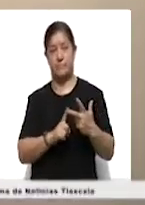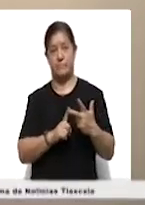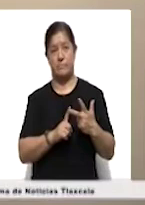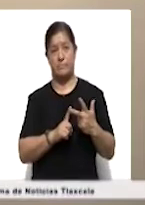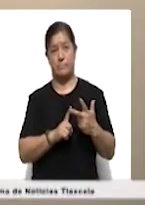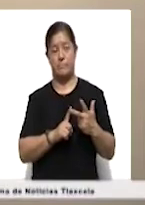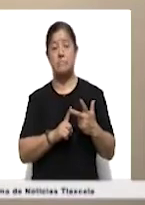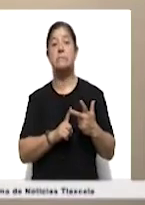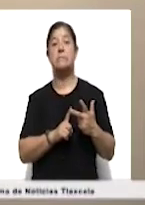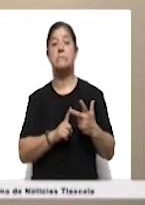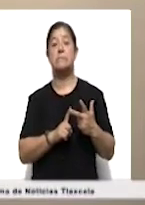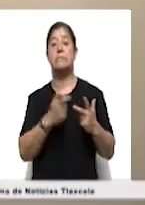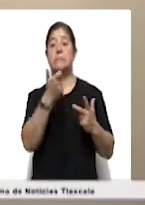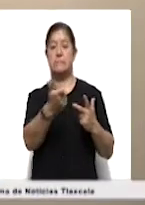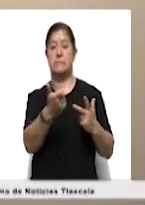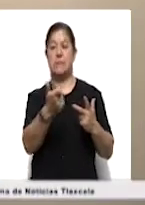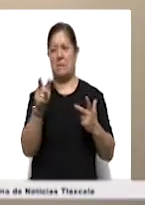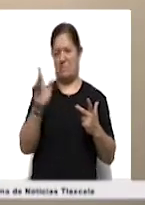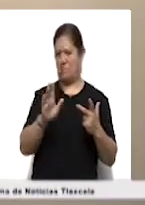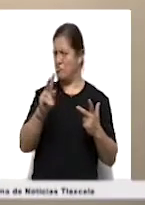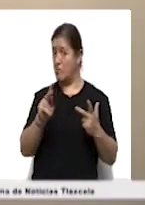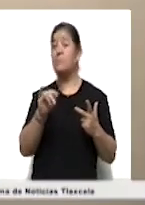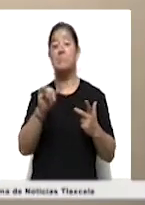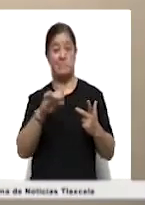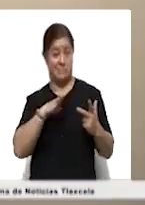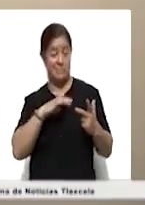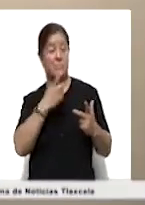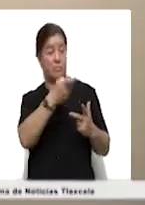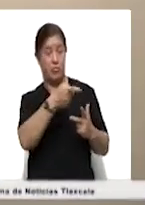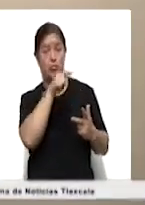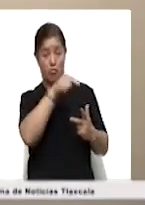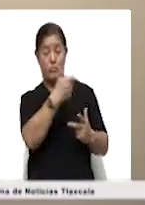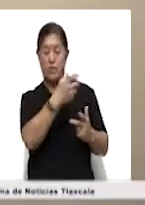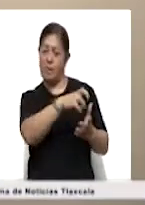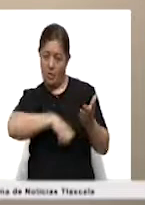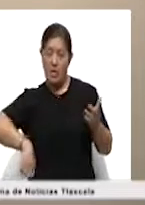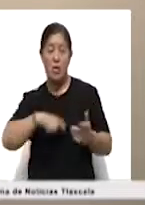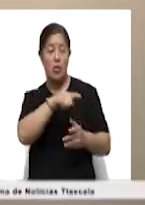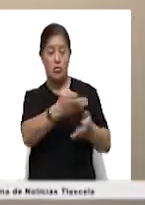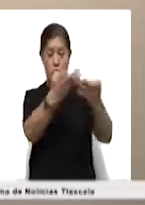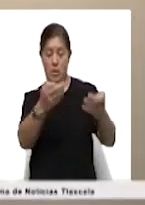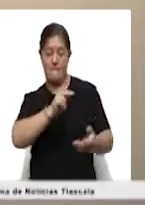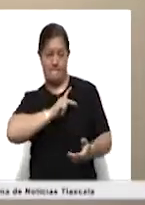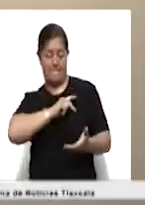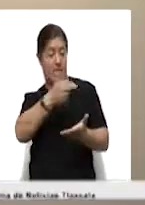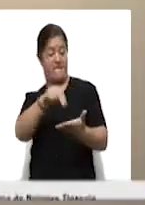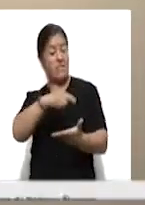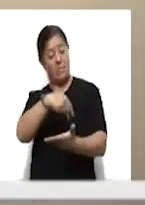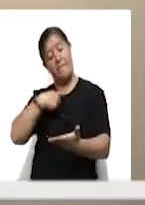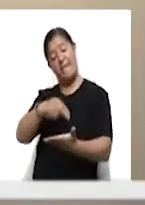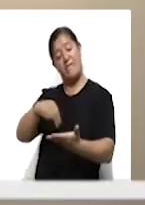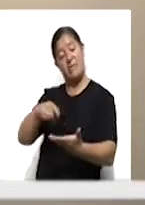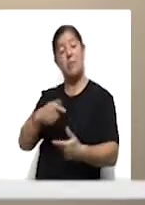pero sí existe, es la económica, que es sustraer el dinero, quitarles propiedades, no darles su manutención, cobrar y no